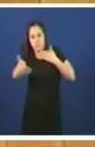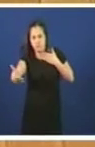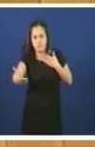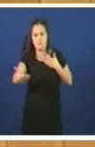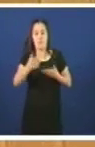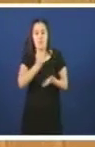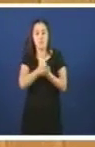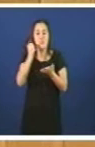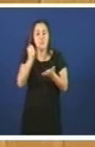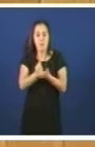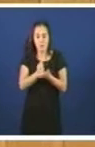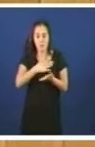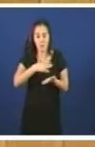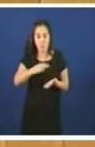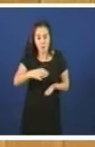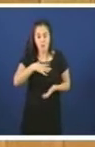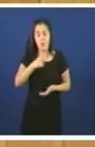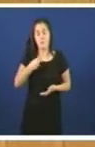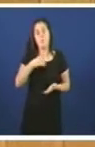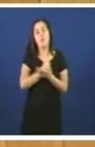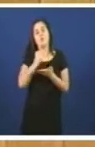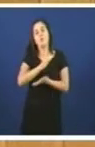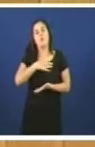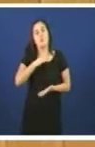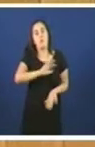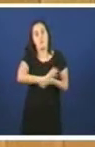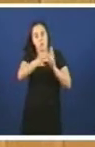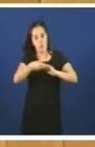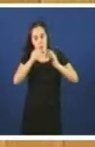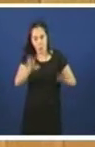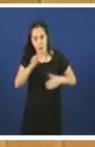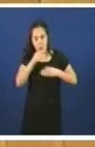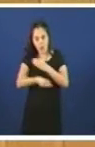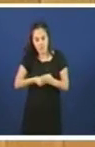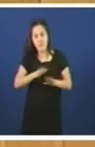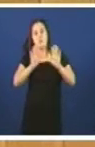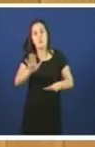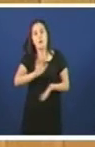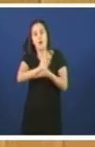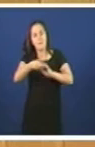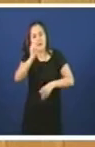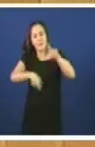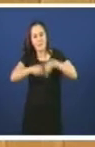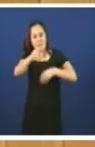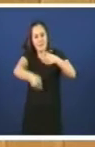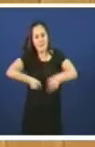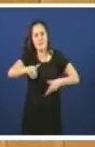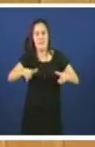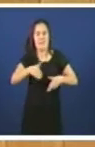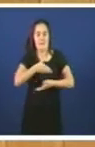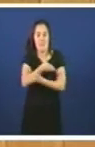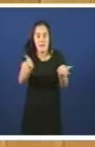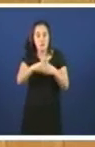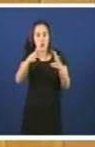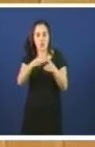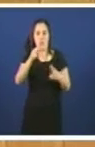documento que poda aplicarse, como se está a facer, e que poda adoptarse ao ritmo que desmanda a propia sociedade de Galega e